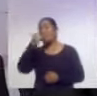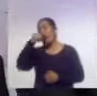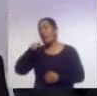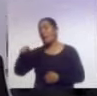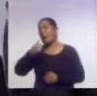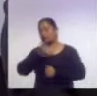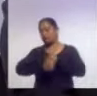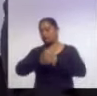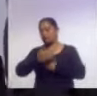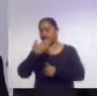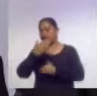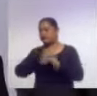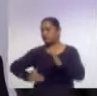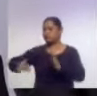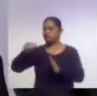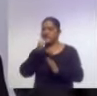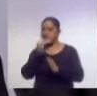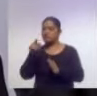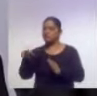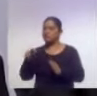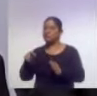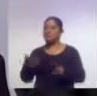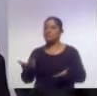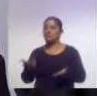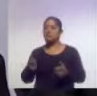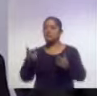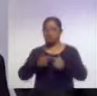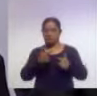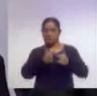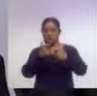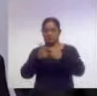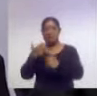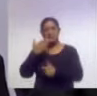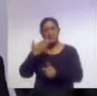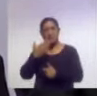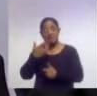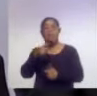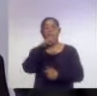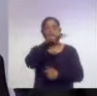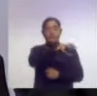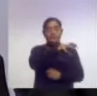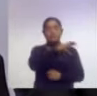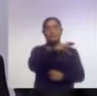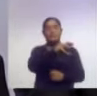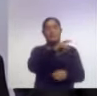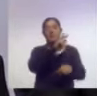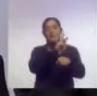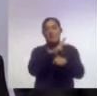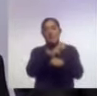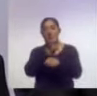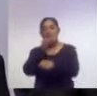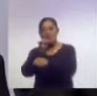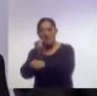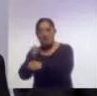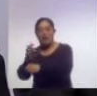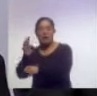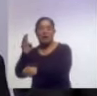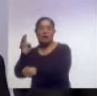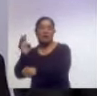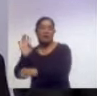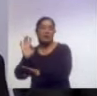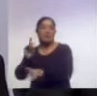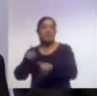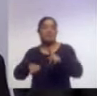que pueda mejorar las condiciones de la inversión, tanto de los sectores primario, secundario, terzario, y que las